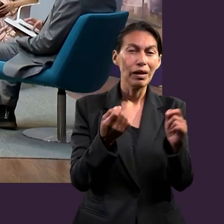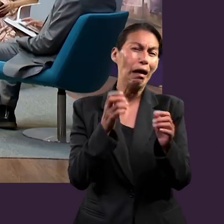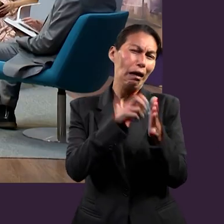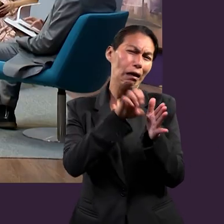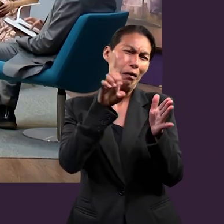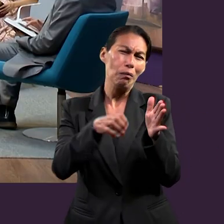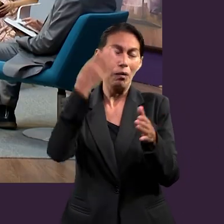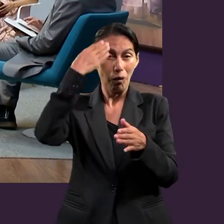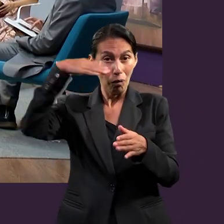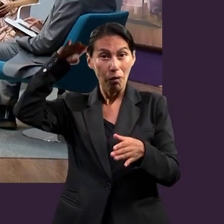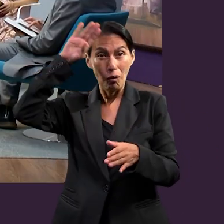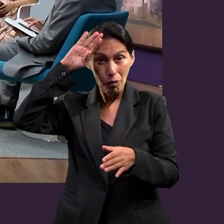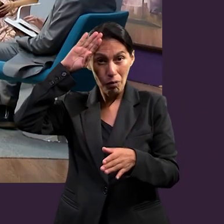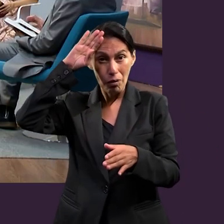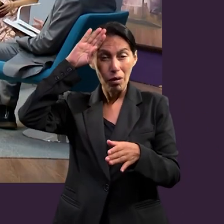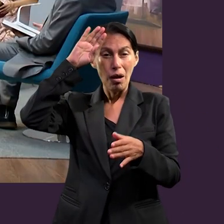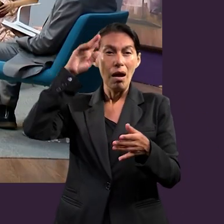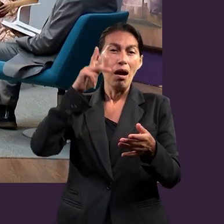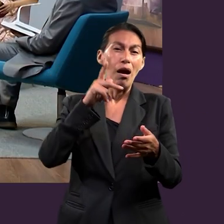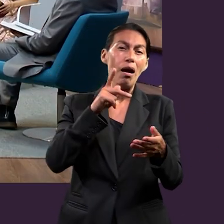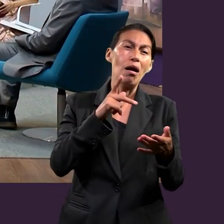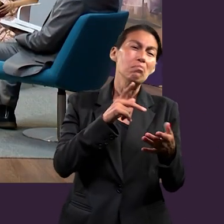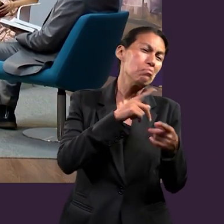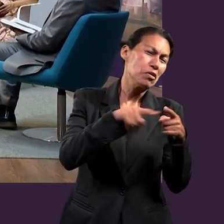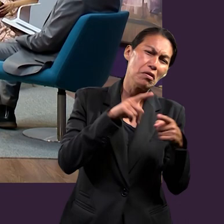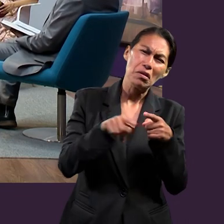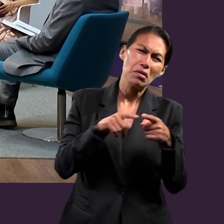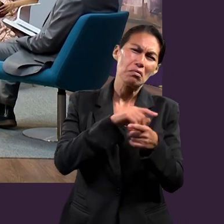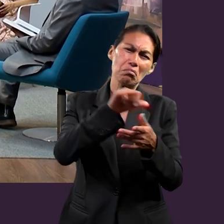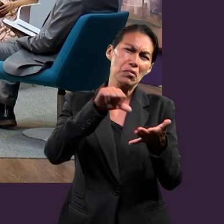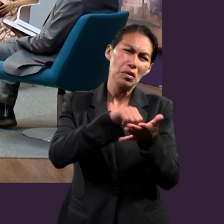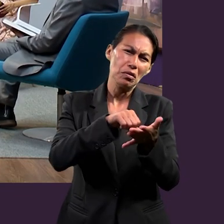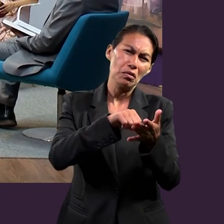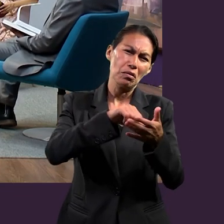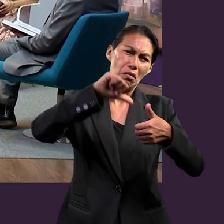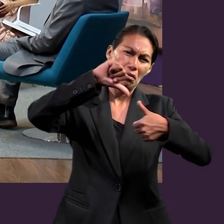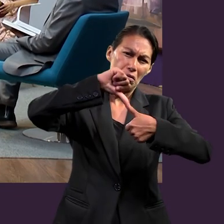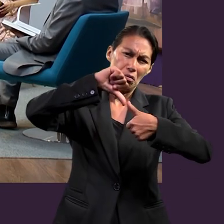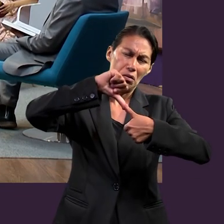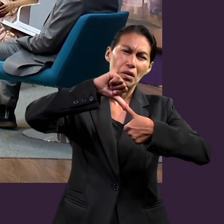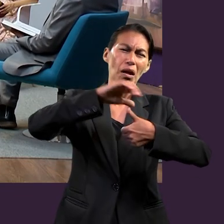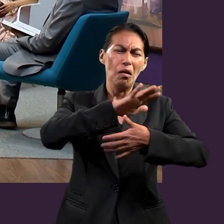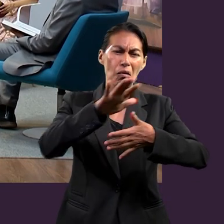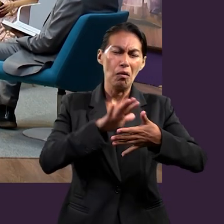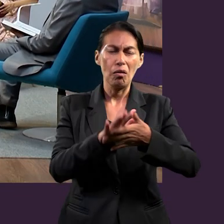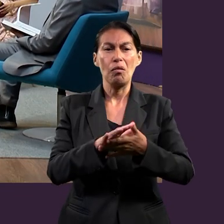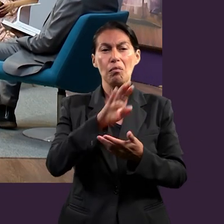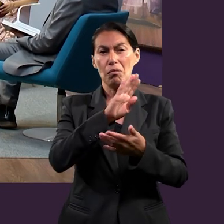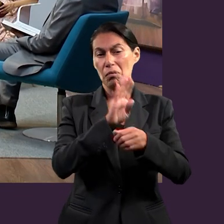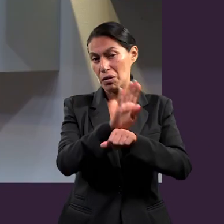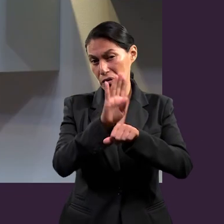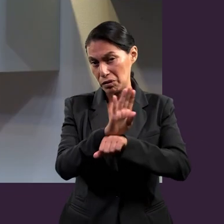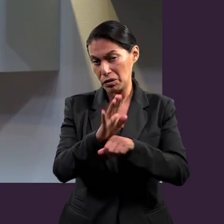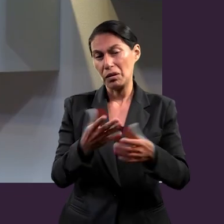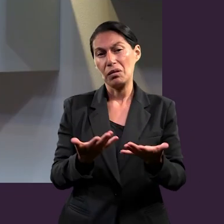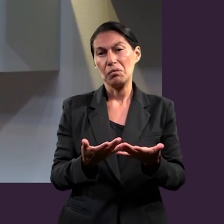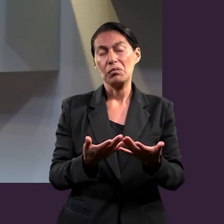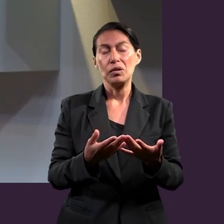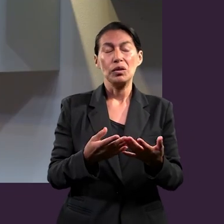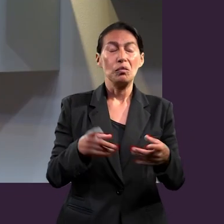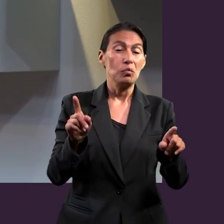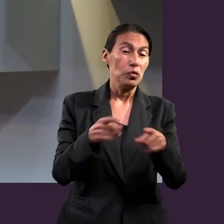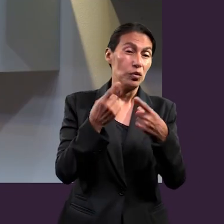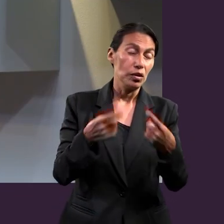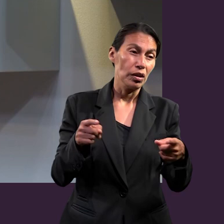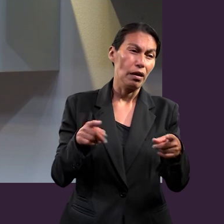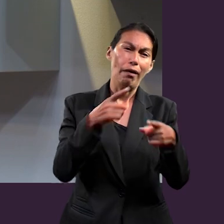uno va a Cuba, uno va a Puerto Rico, uno va a esos lugares, y la adoración allí es distinta, y como mencionas ahorita también Brasil, ni se diga, una música